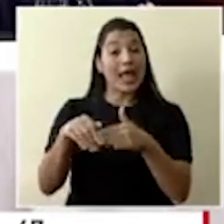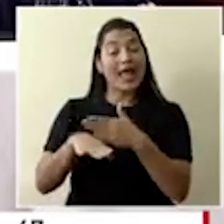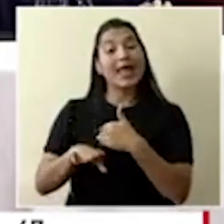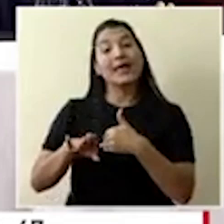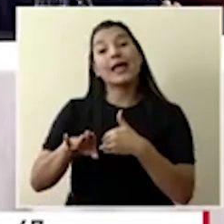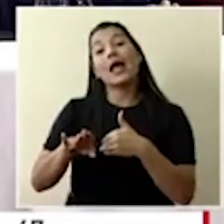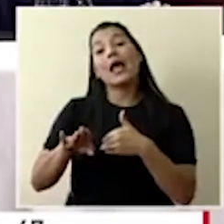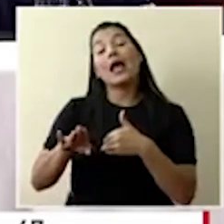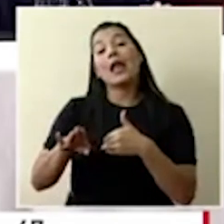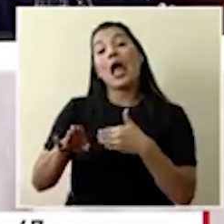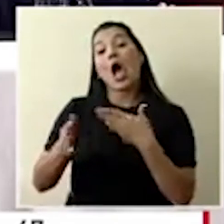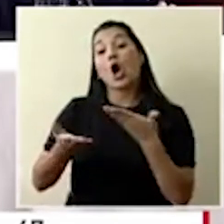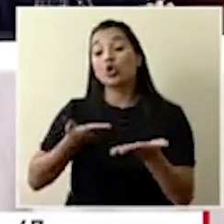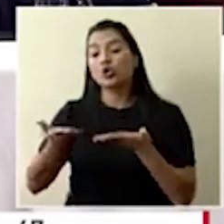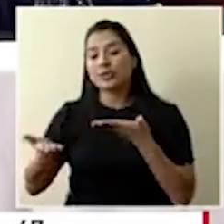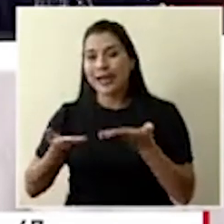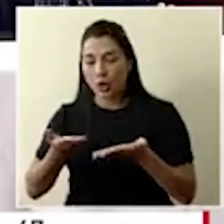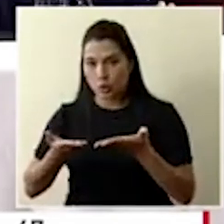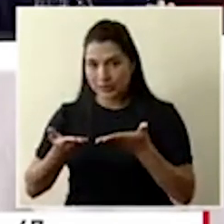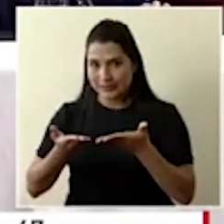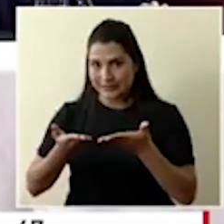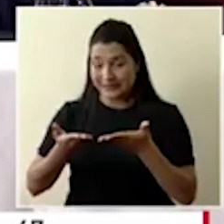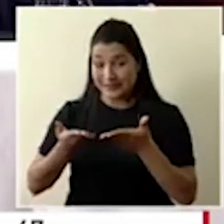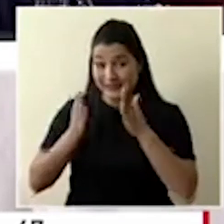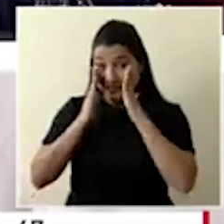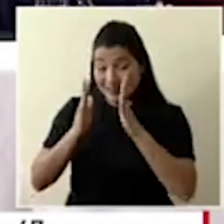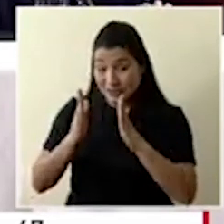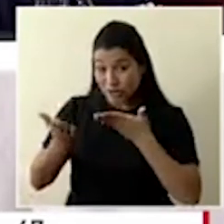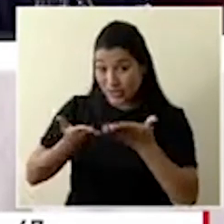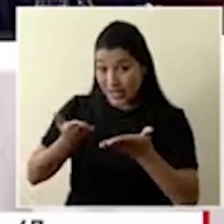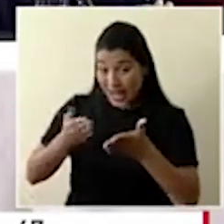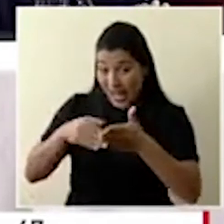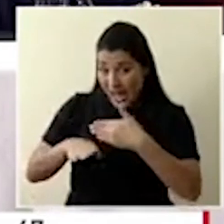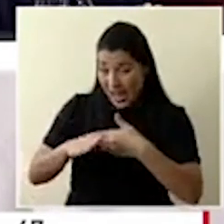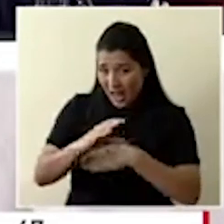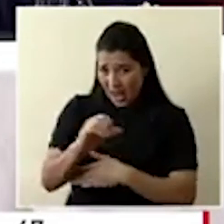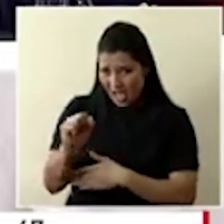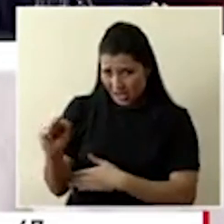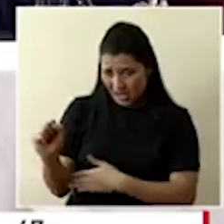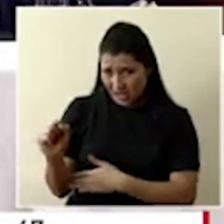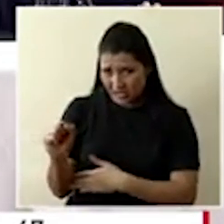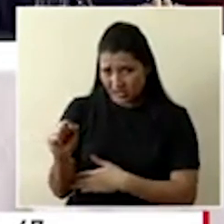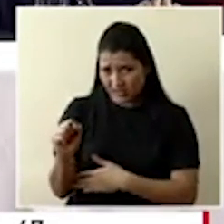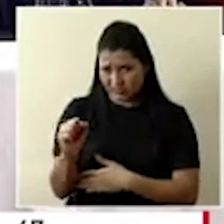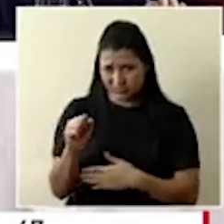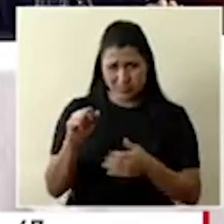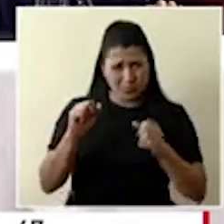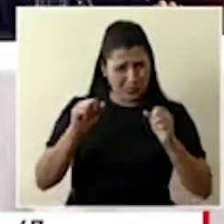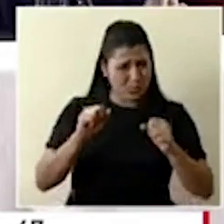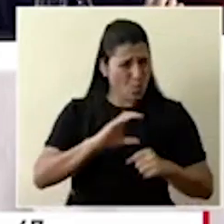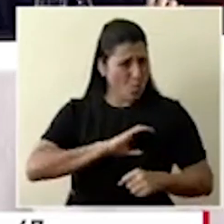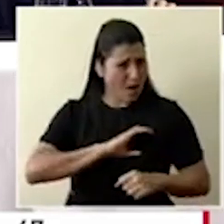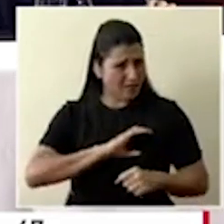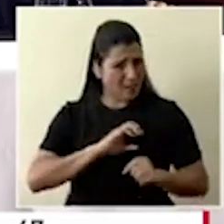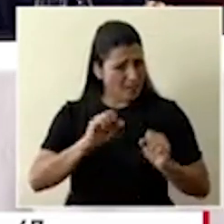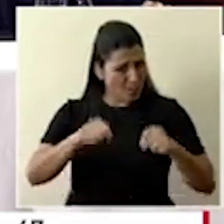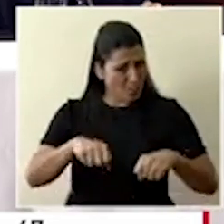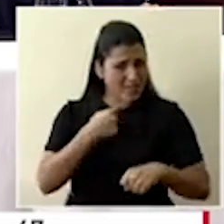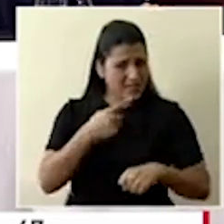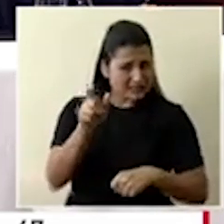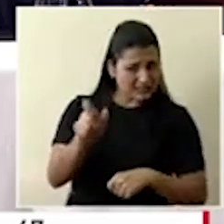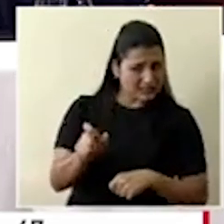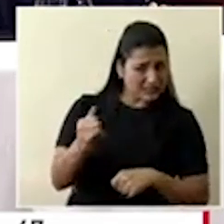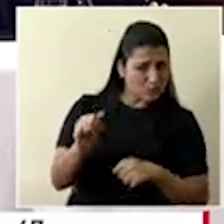Contraloría de Servicios de la Caja. ¿Tienen conocimiento de esta denuncia? ¿Puede quedar en manos de un guarda de seguridad la decisión de si un caso se